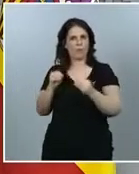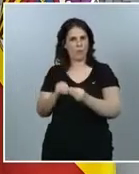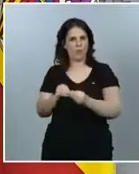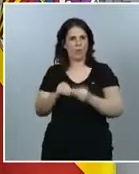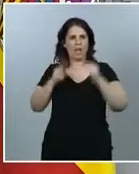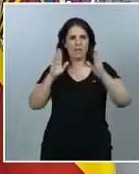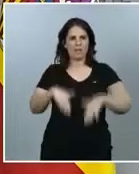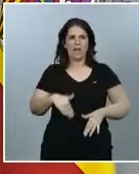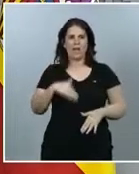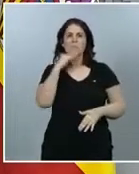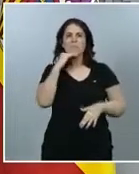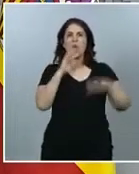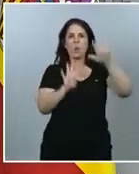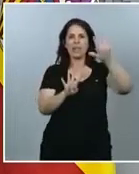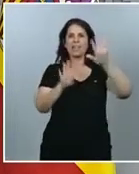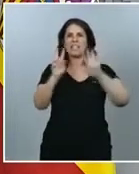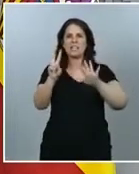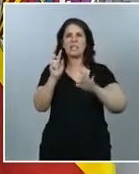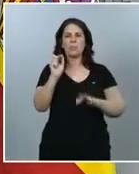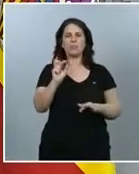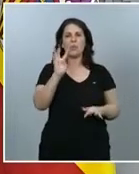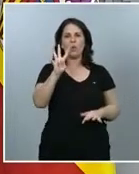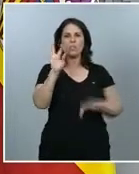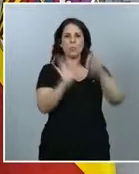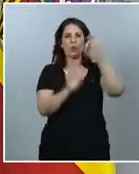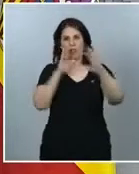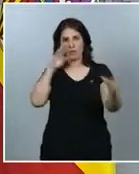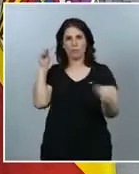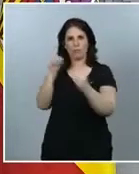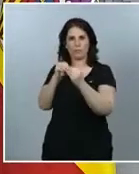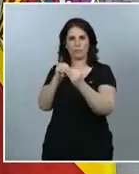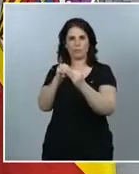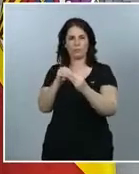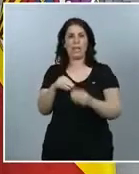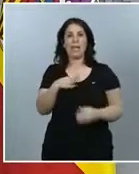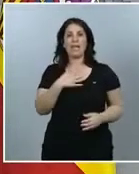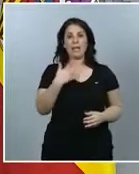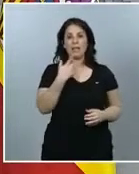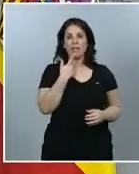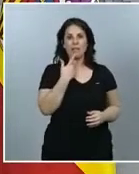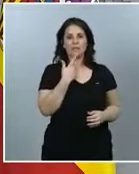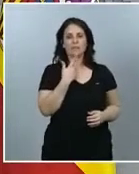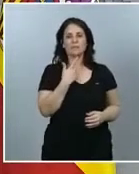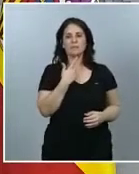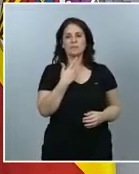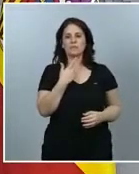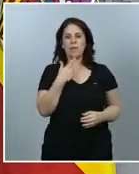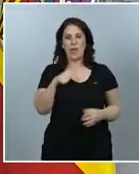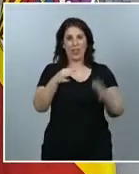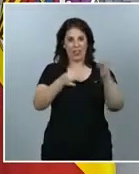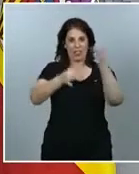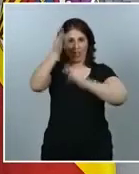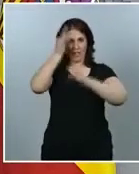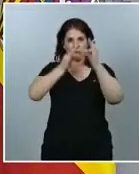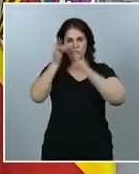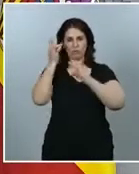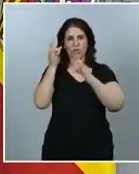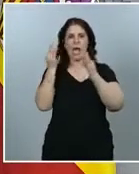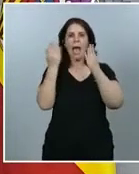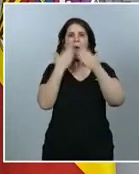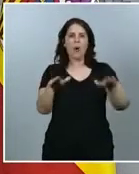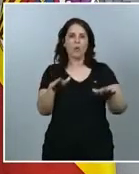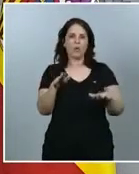.4%. Por tanto, esto nos permite también mostrar estos datos que, aun siendo preliminares y referidos